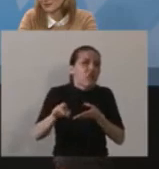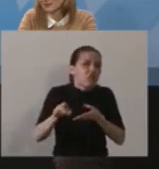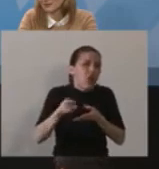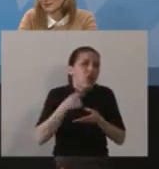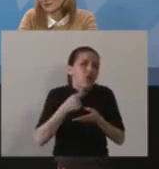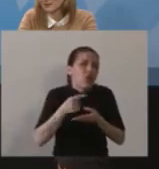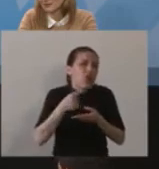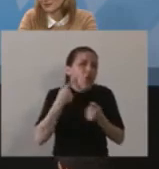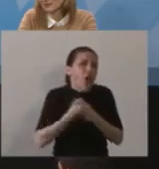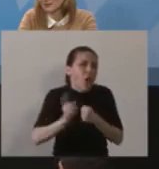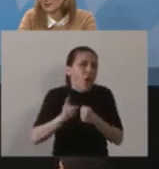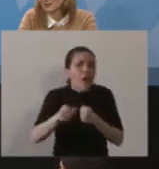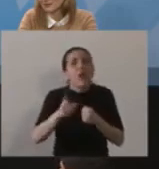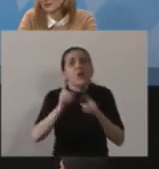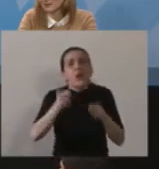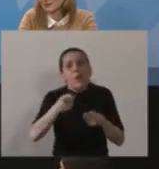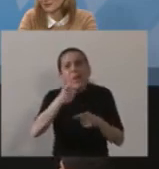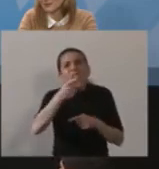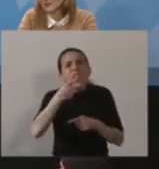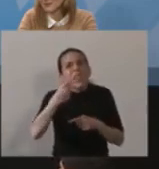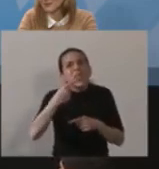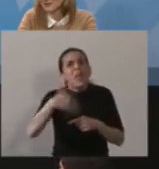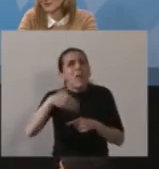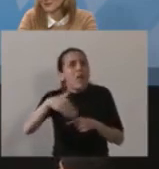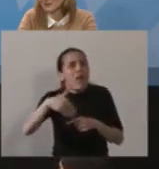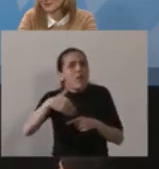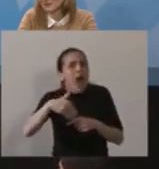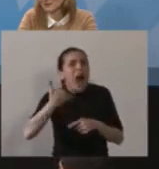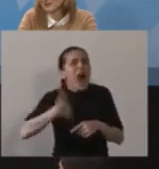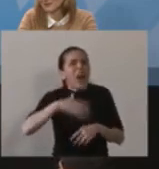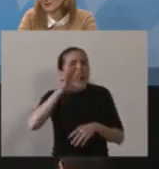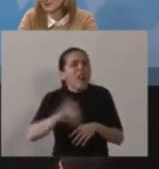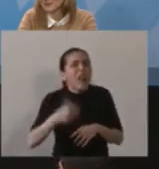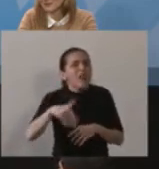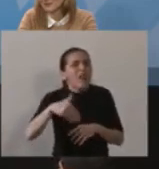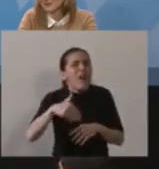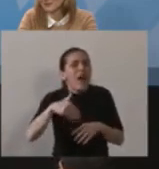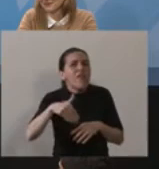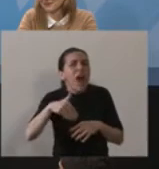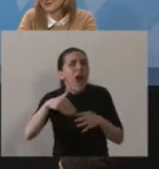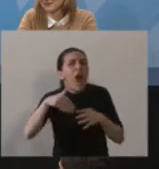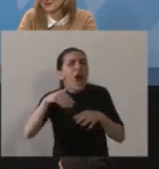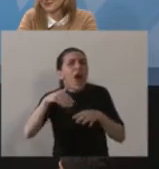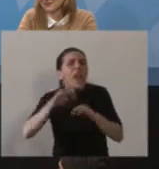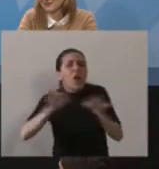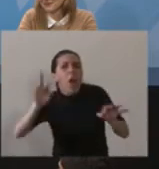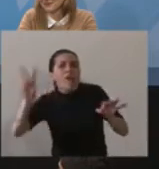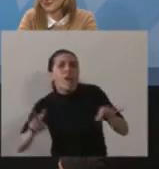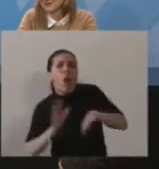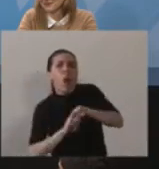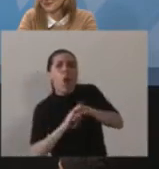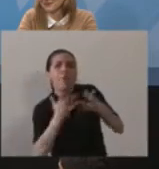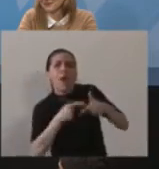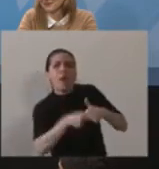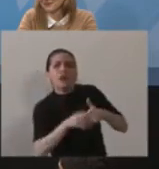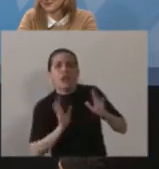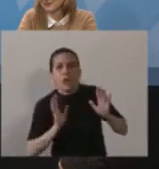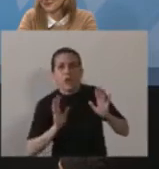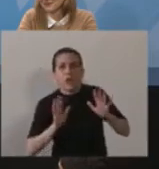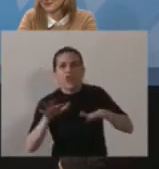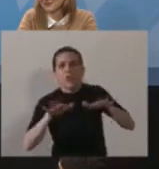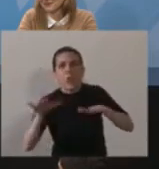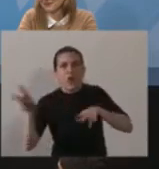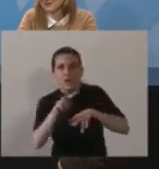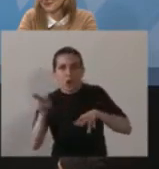señalaba que estábamos cerca de Venezuela por ese tipo de proyectos, le quiero consultar qué opina de eso y si tiene un mensaje